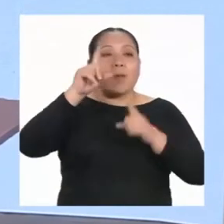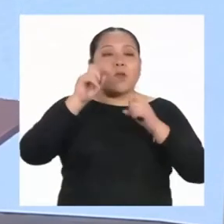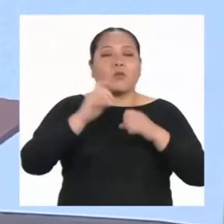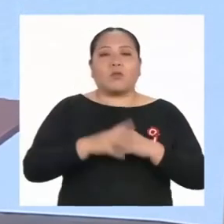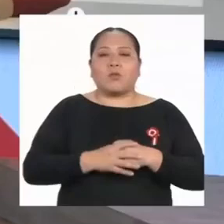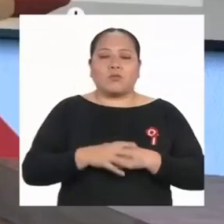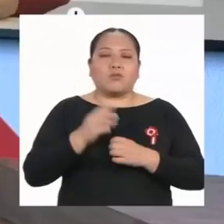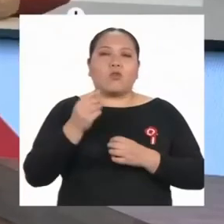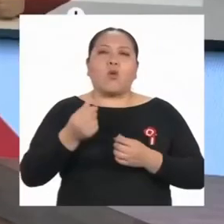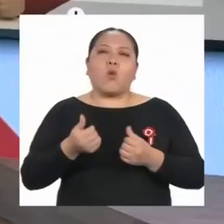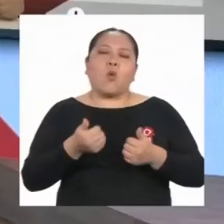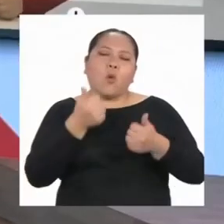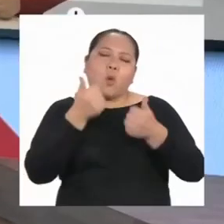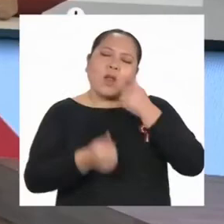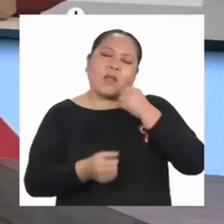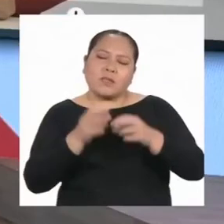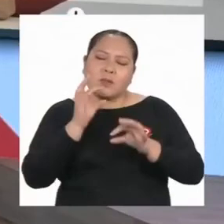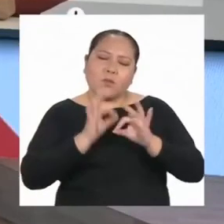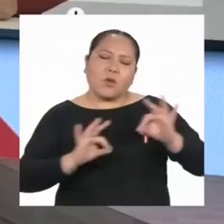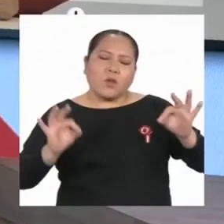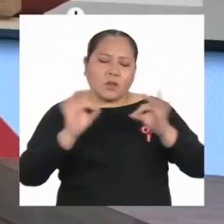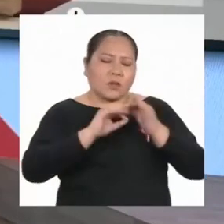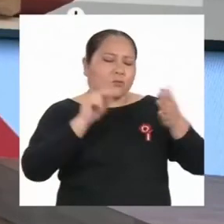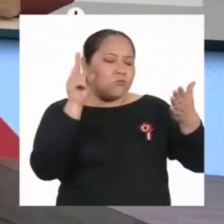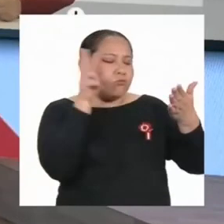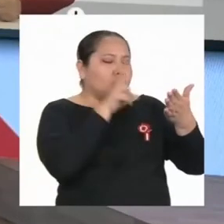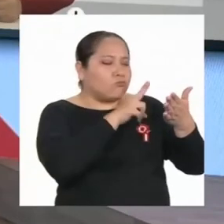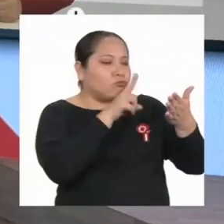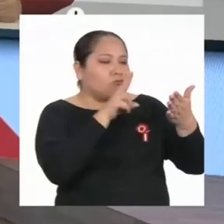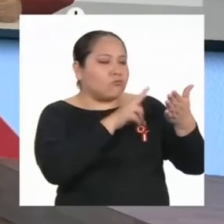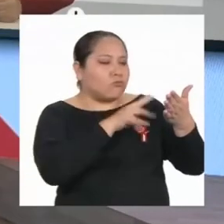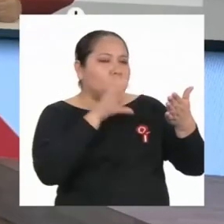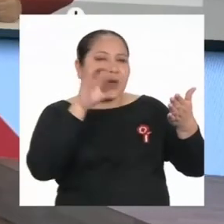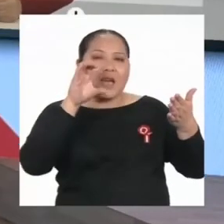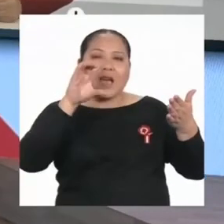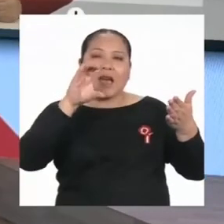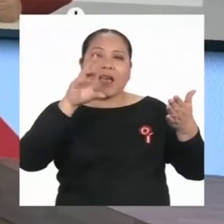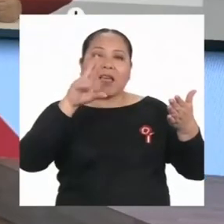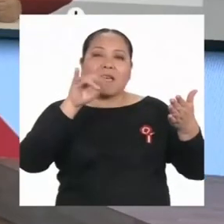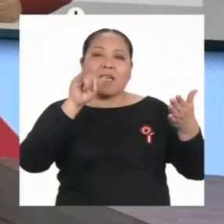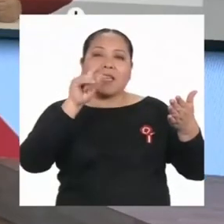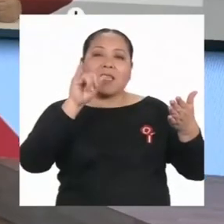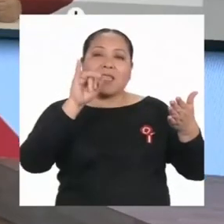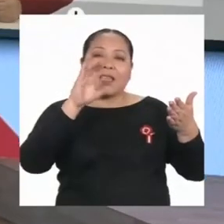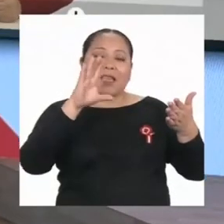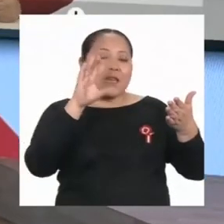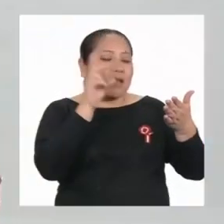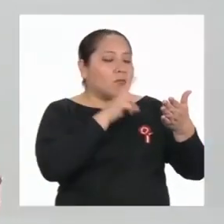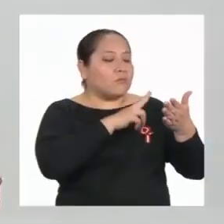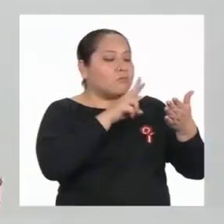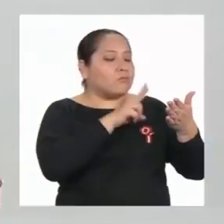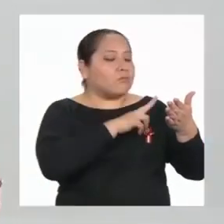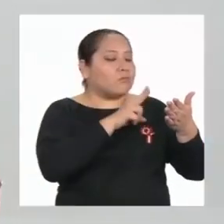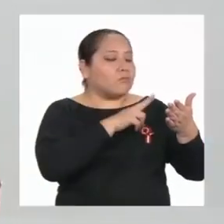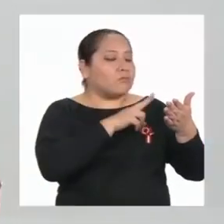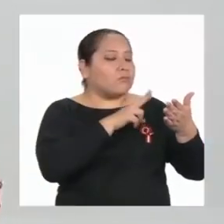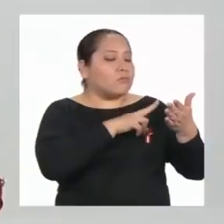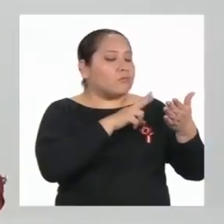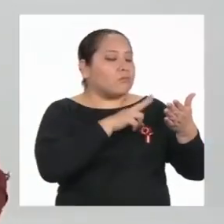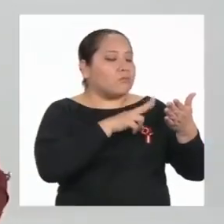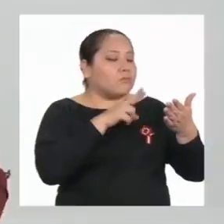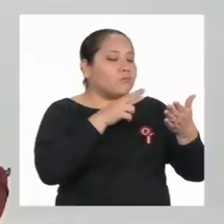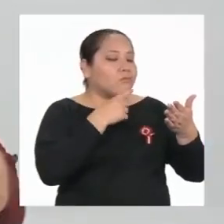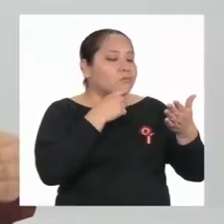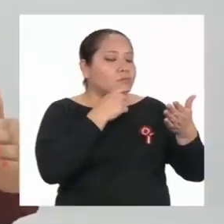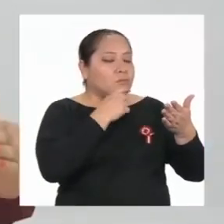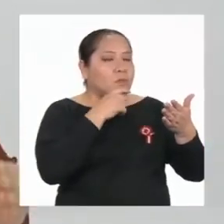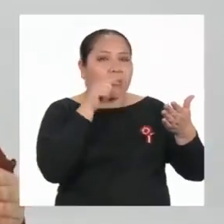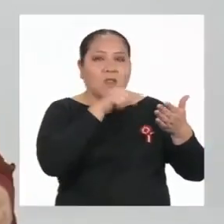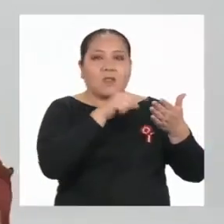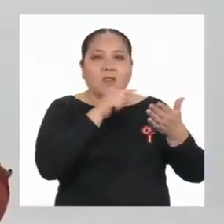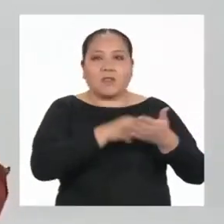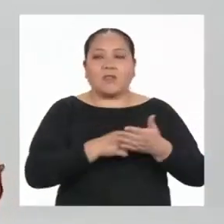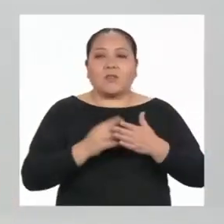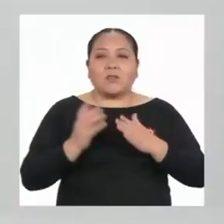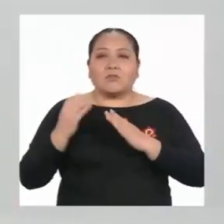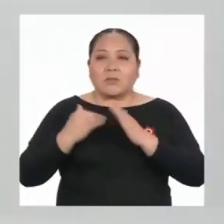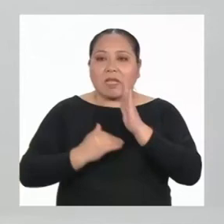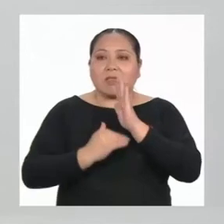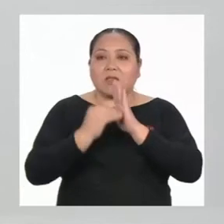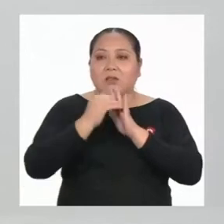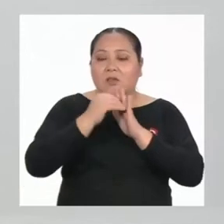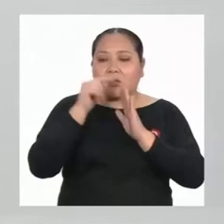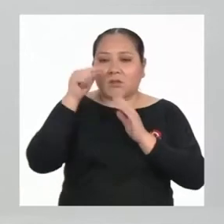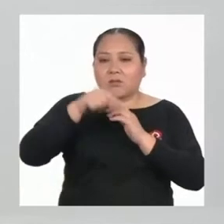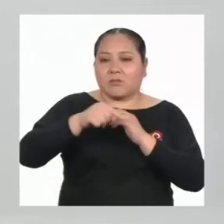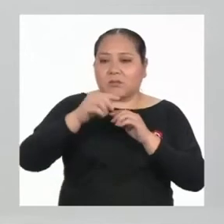lectura crítica? Una lectura crítica desarrolla nuestro razonamiento y nos prepara para distinguir los hechos